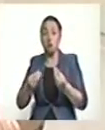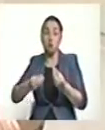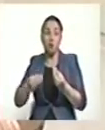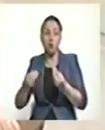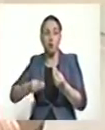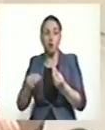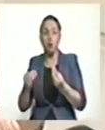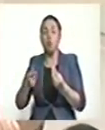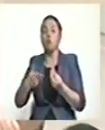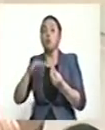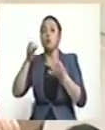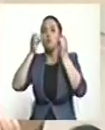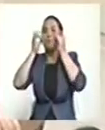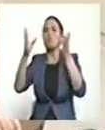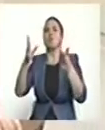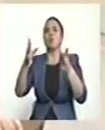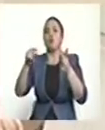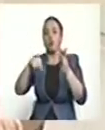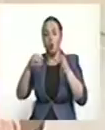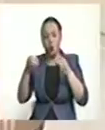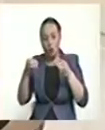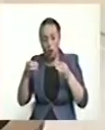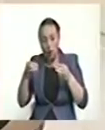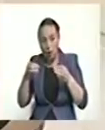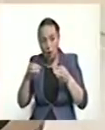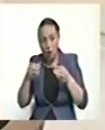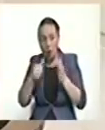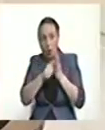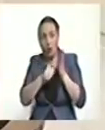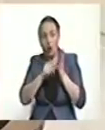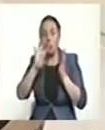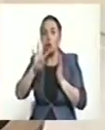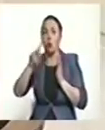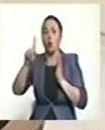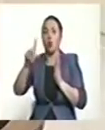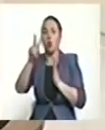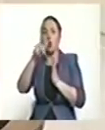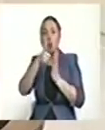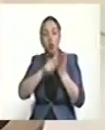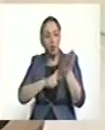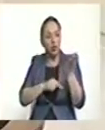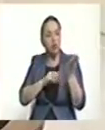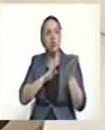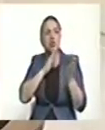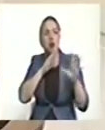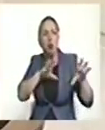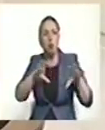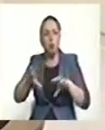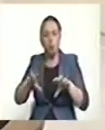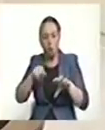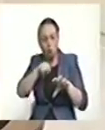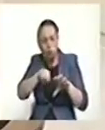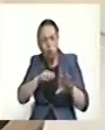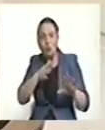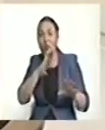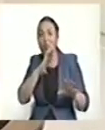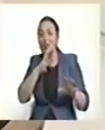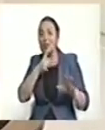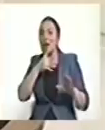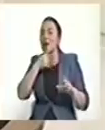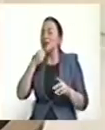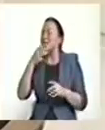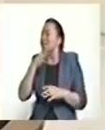Y lo grave es que en el artículo 42, cuando hacen el listado de conductas, no se refieren para nada al